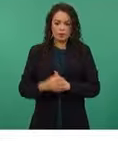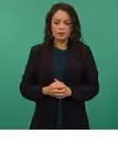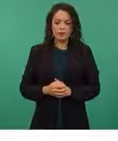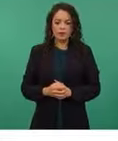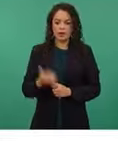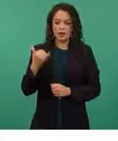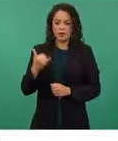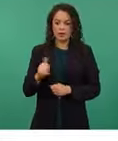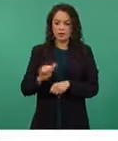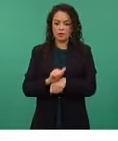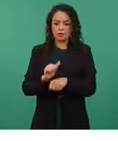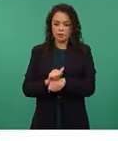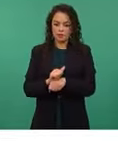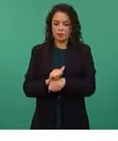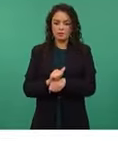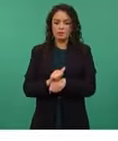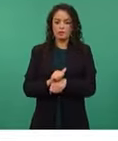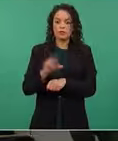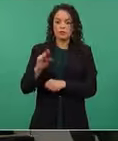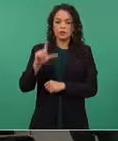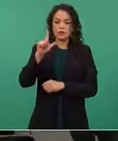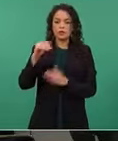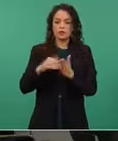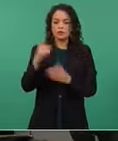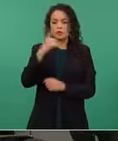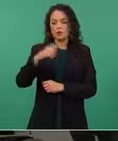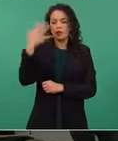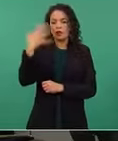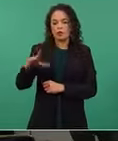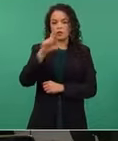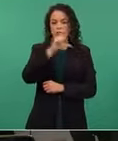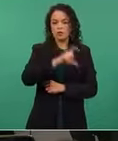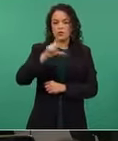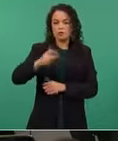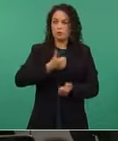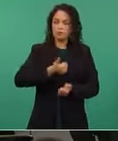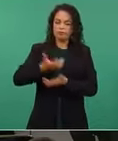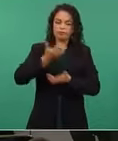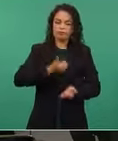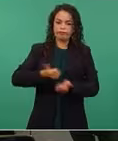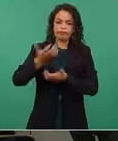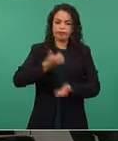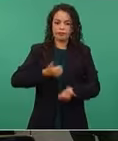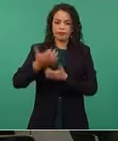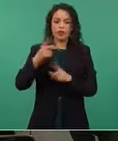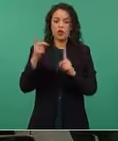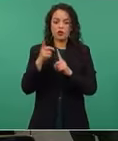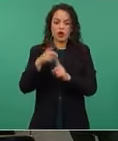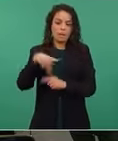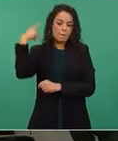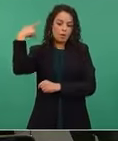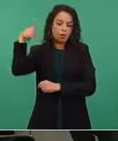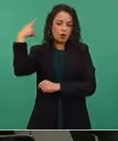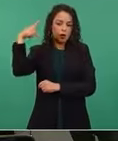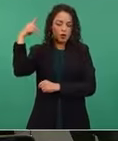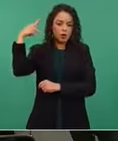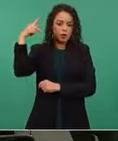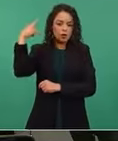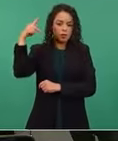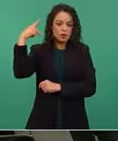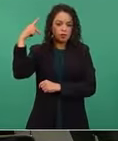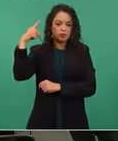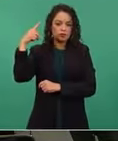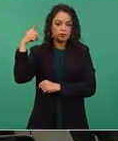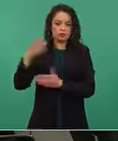mil 110 dosis que fueron distribuidas a Puebla. Acudió